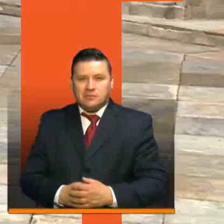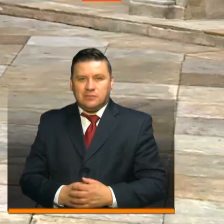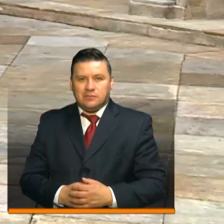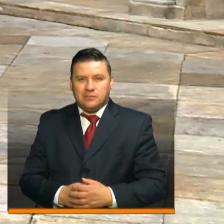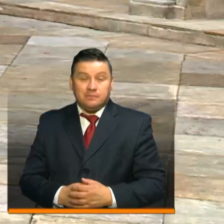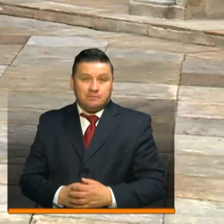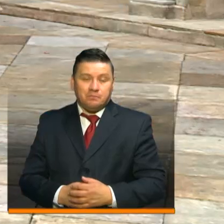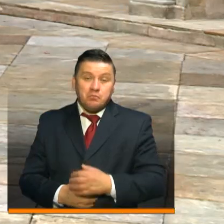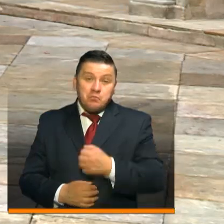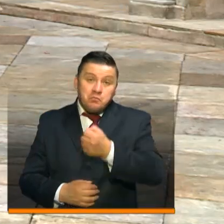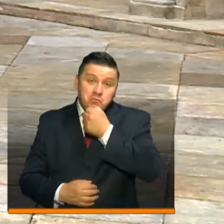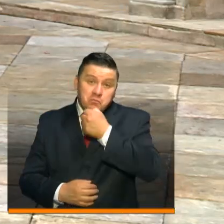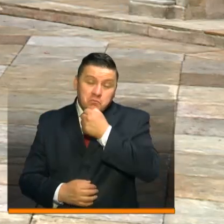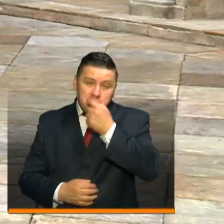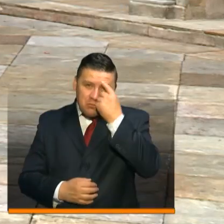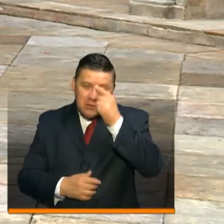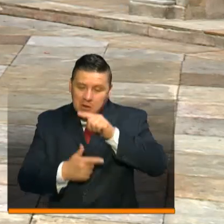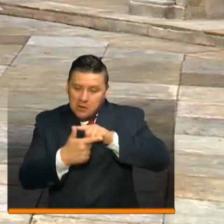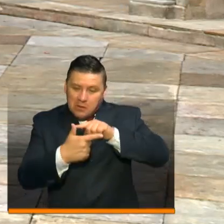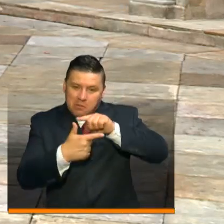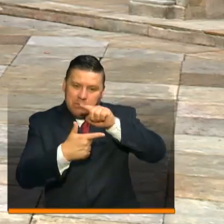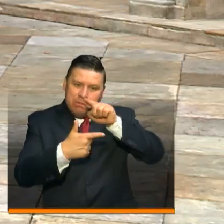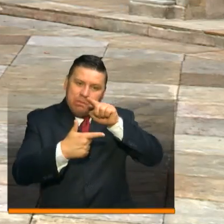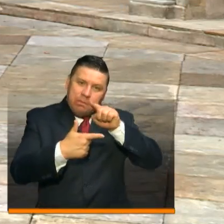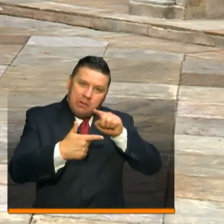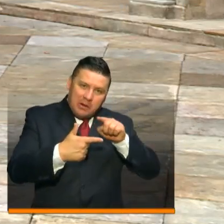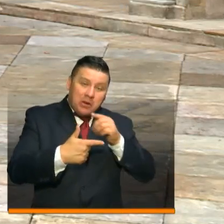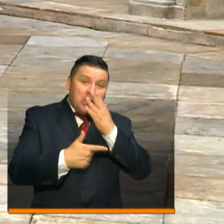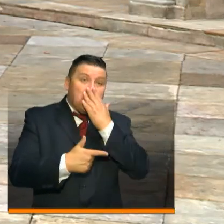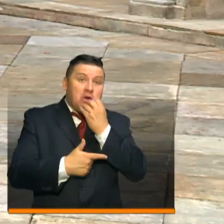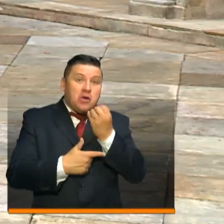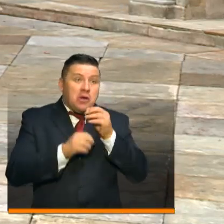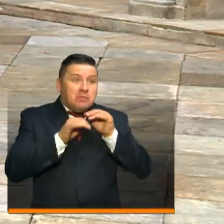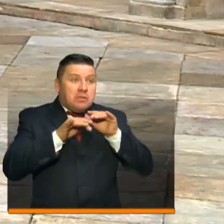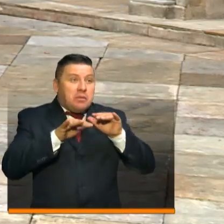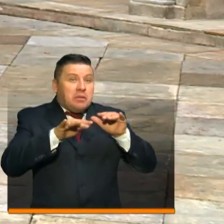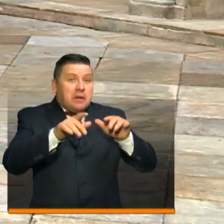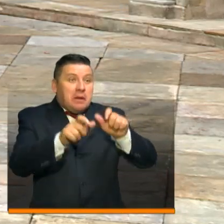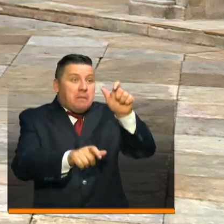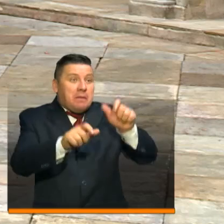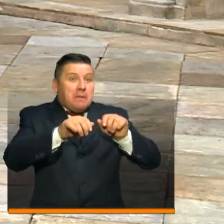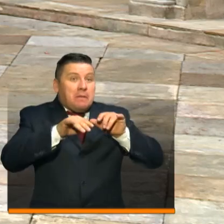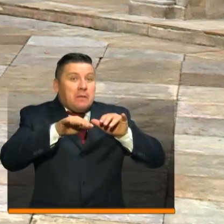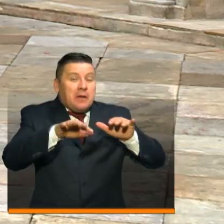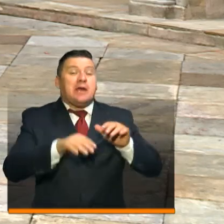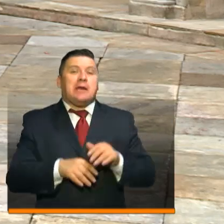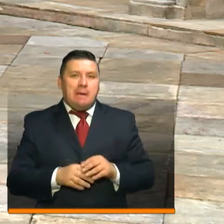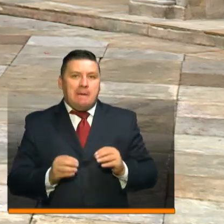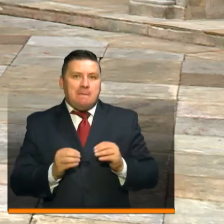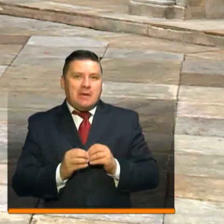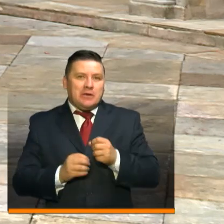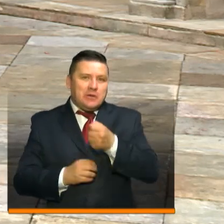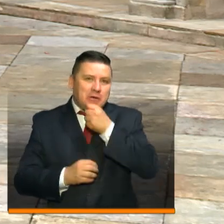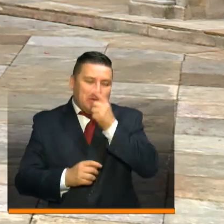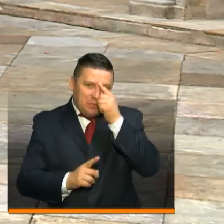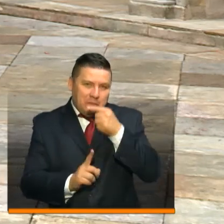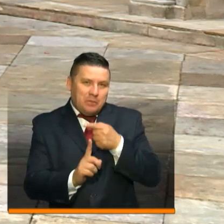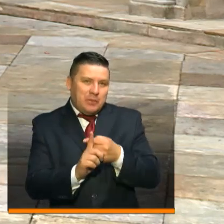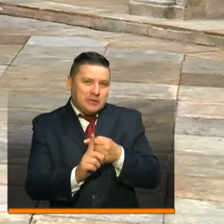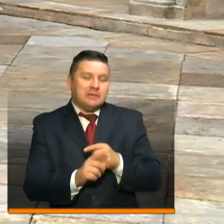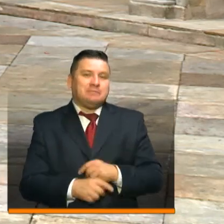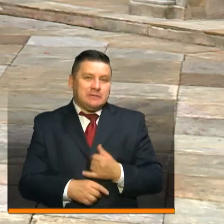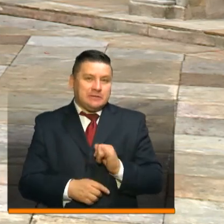Y con las noticias sobre el aplanamiento de la curva con el número de contagiados por el COVID-19, vienen más noticias positivas